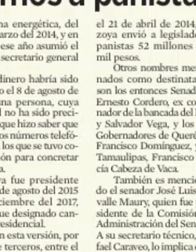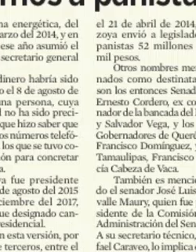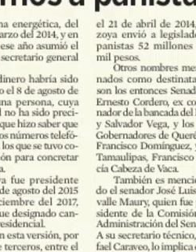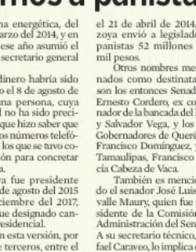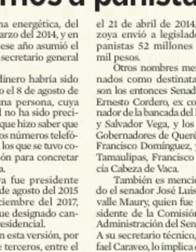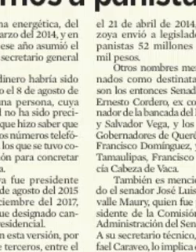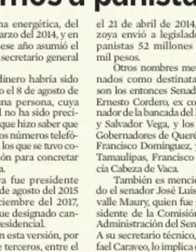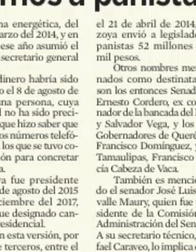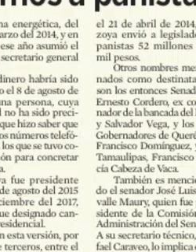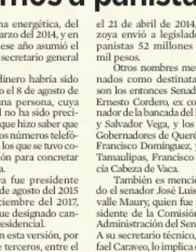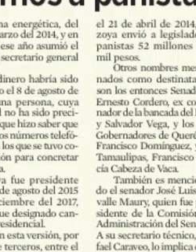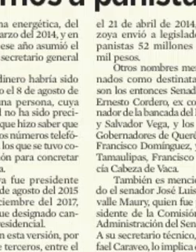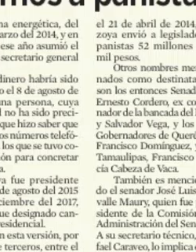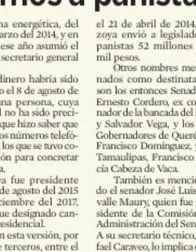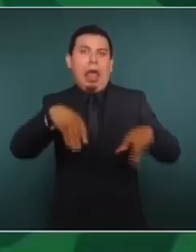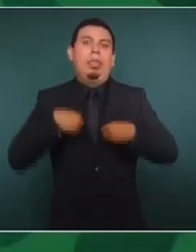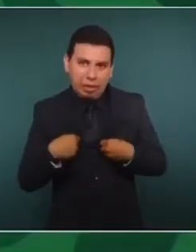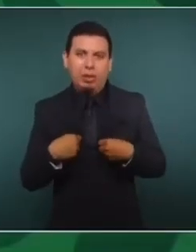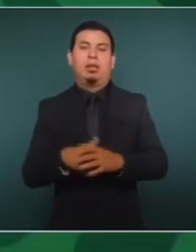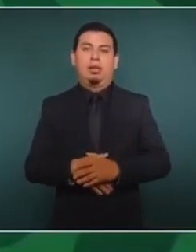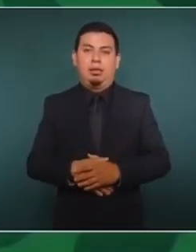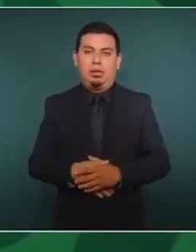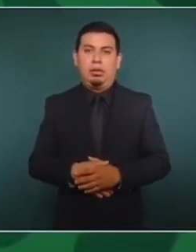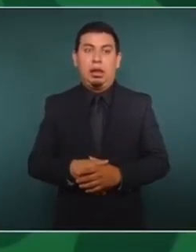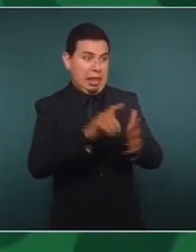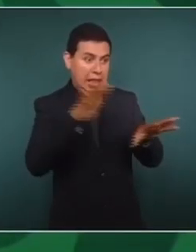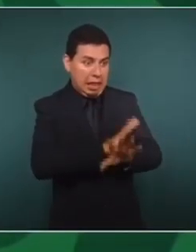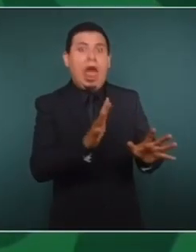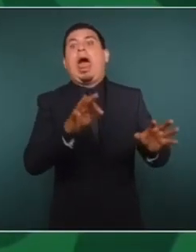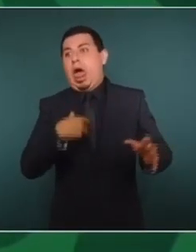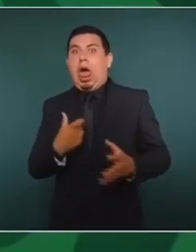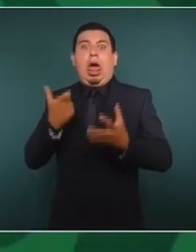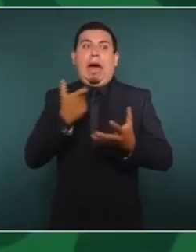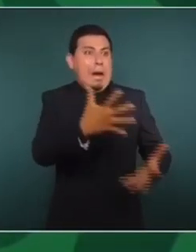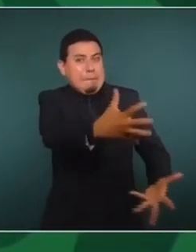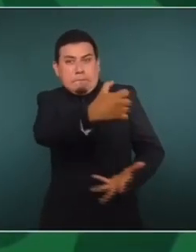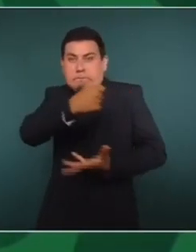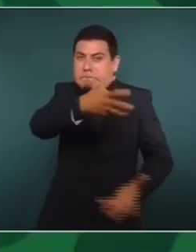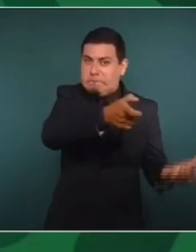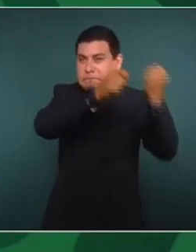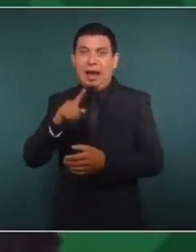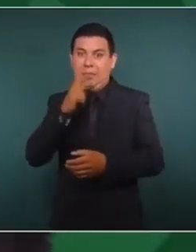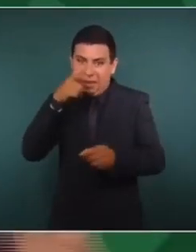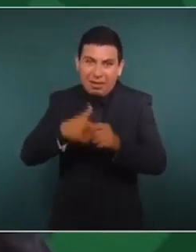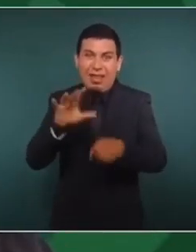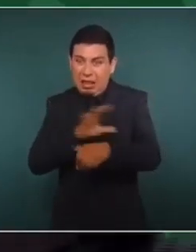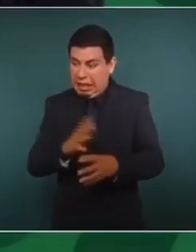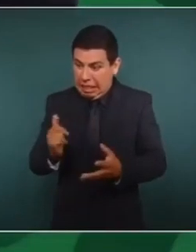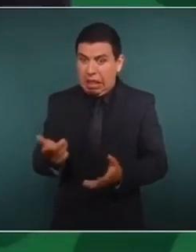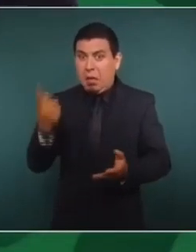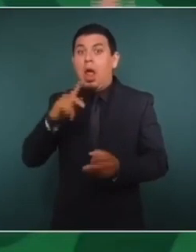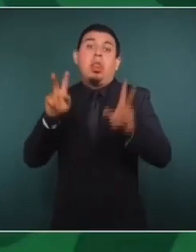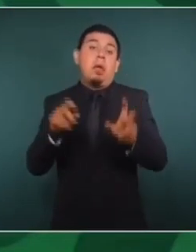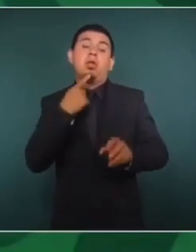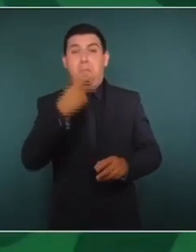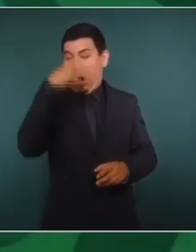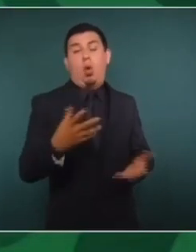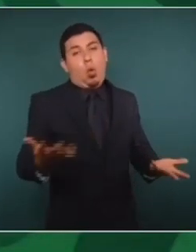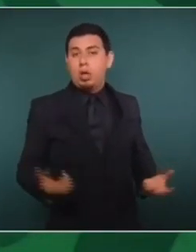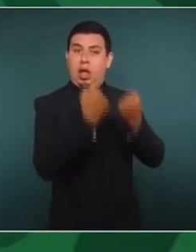la reforma energética y que se repartió dinero a legisladores de partidos. El llamado Pacto por México,